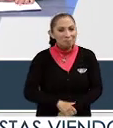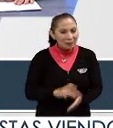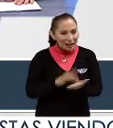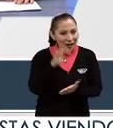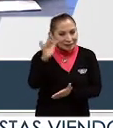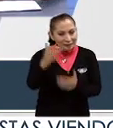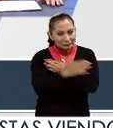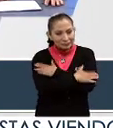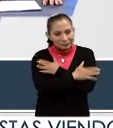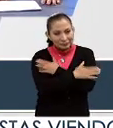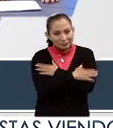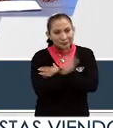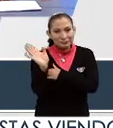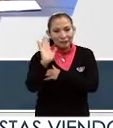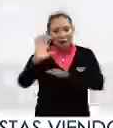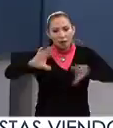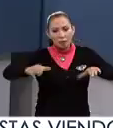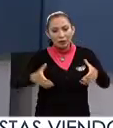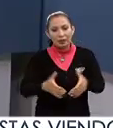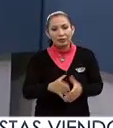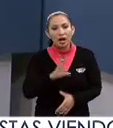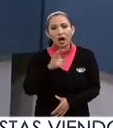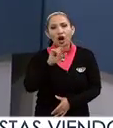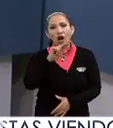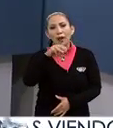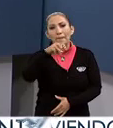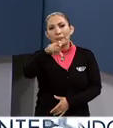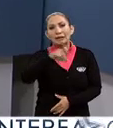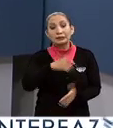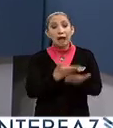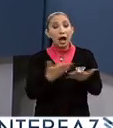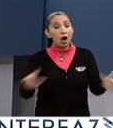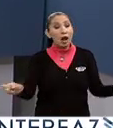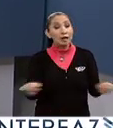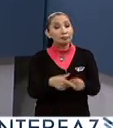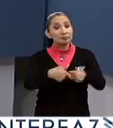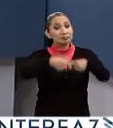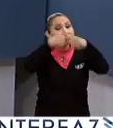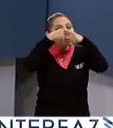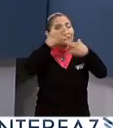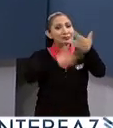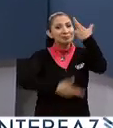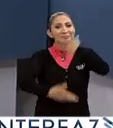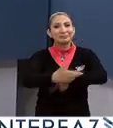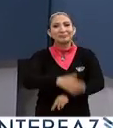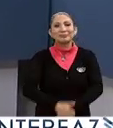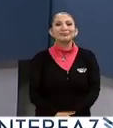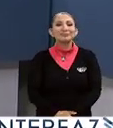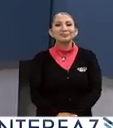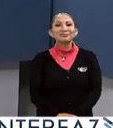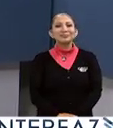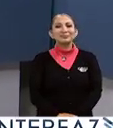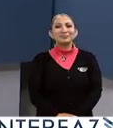Gracias, un fuerte abrazo a toda la comunidad del Colegio de México. Vamos a hacer una breve pausa, regresamos. Gracias, un fuerte abrazo a todos.